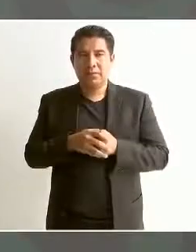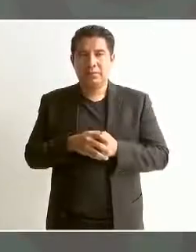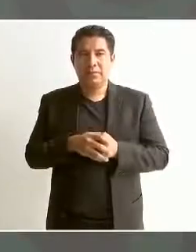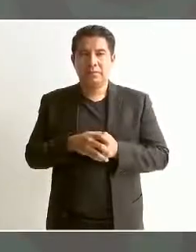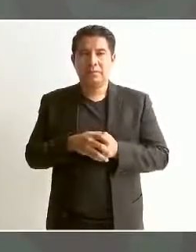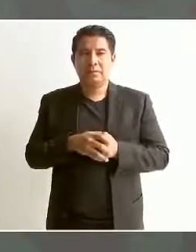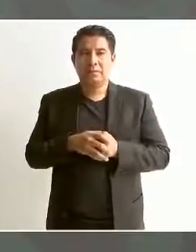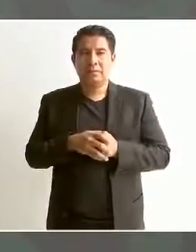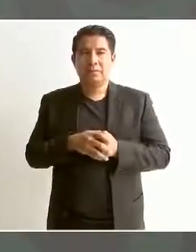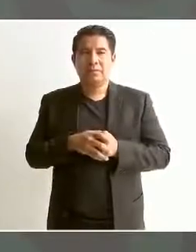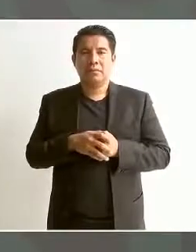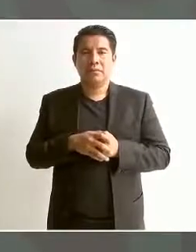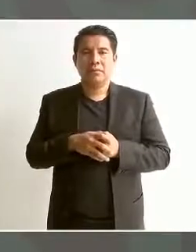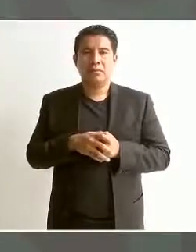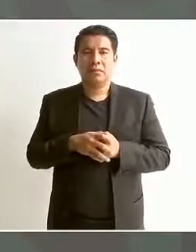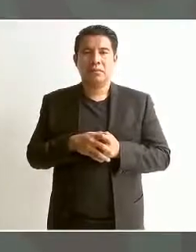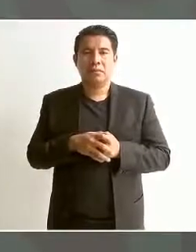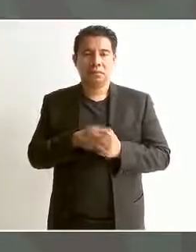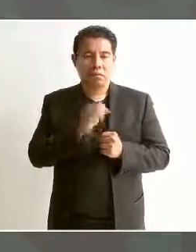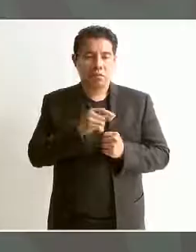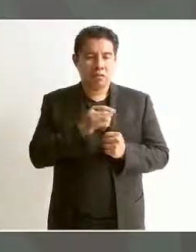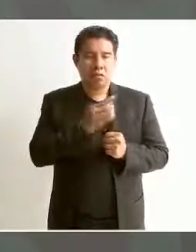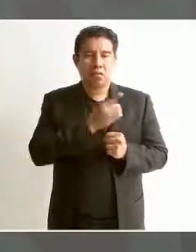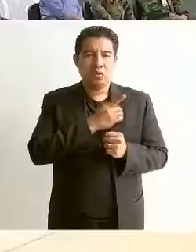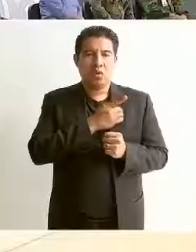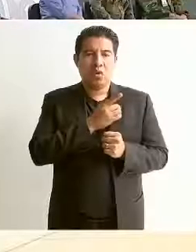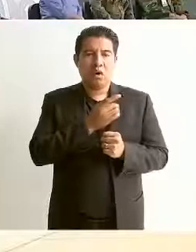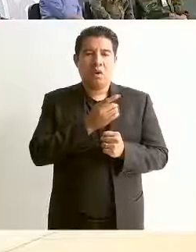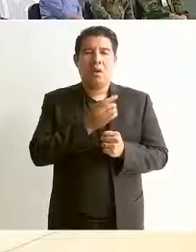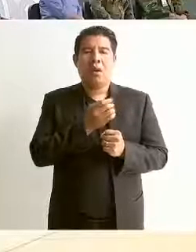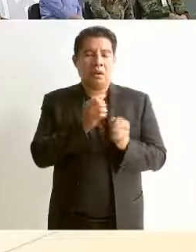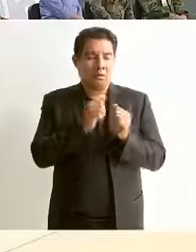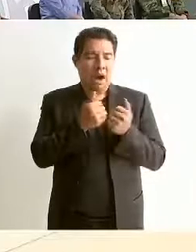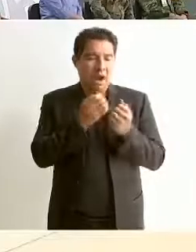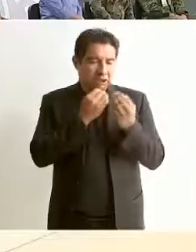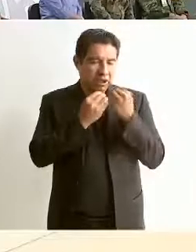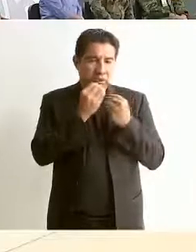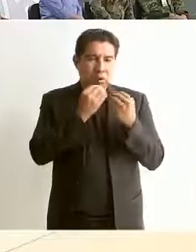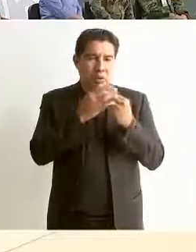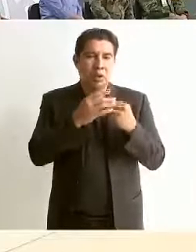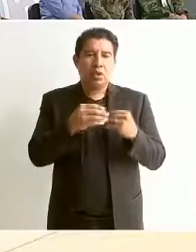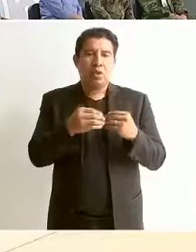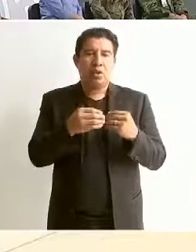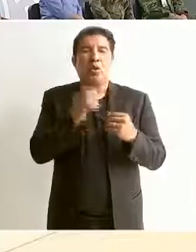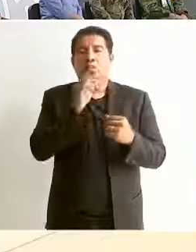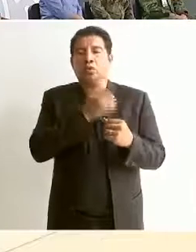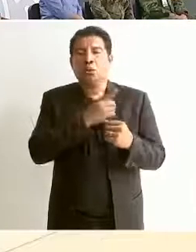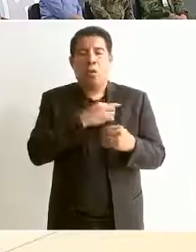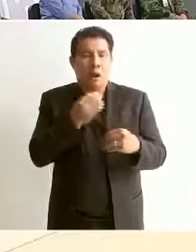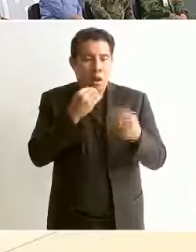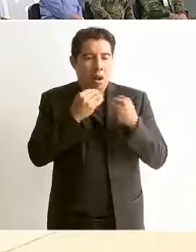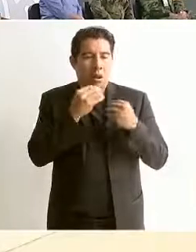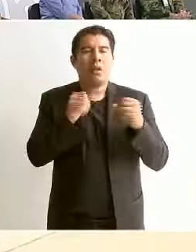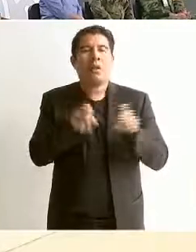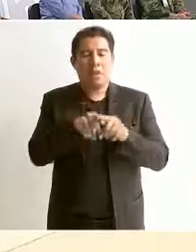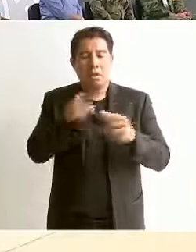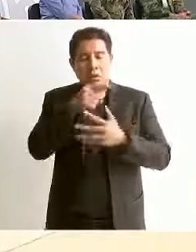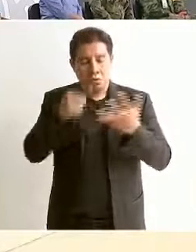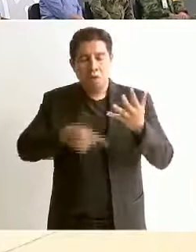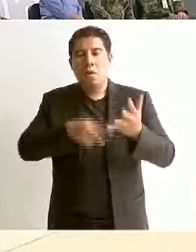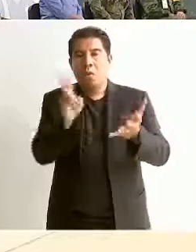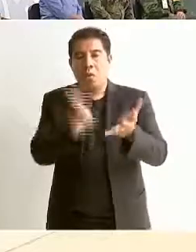de pan vive el hombre, es muy importante fortalecer valores